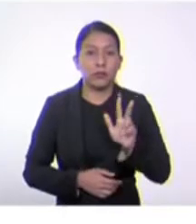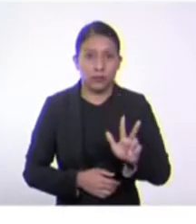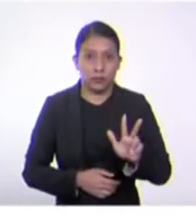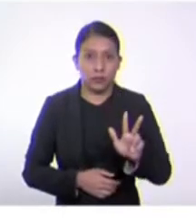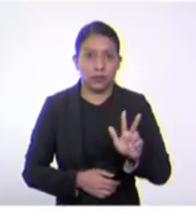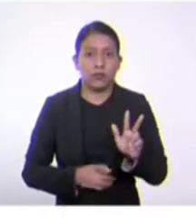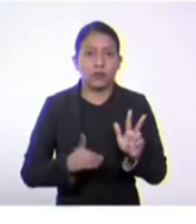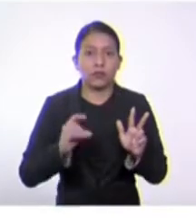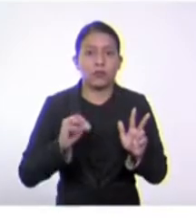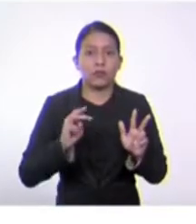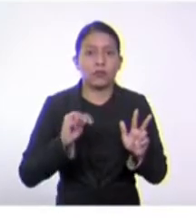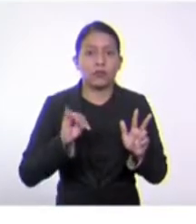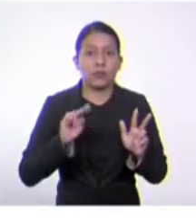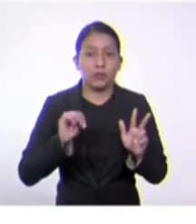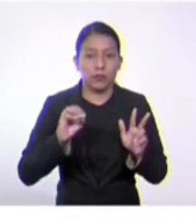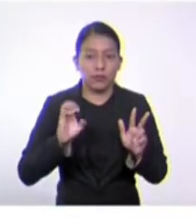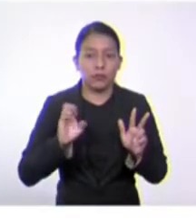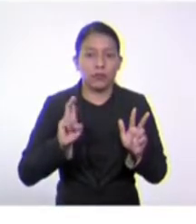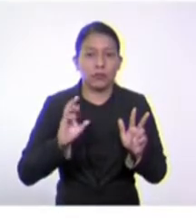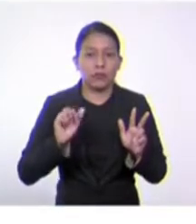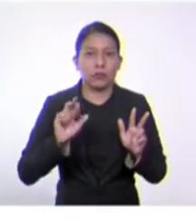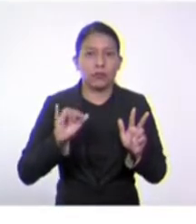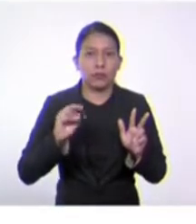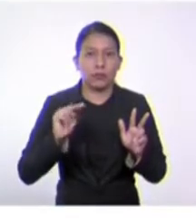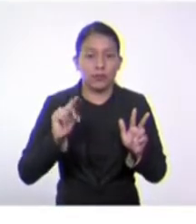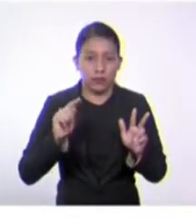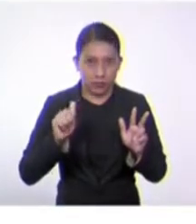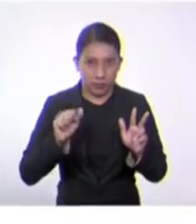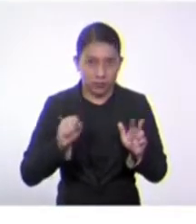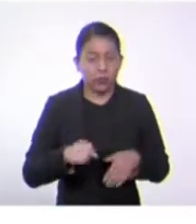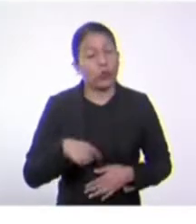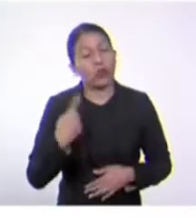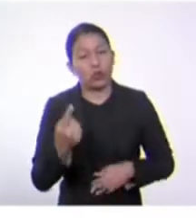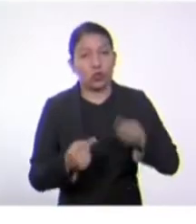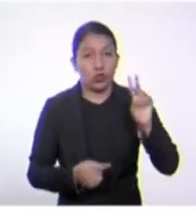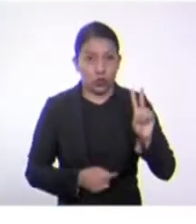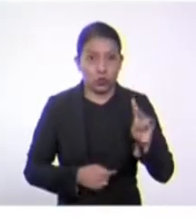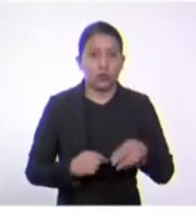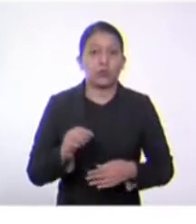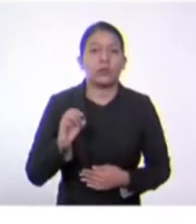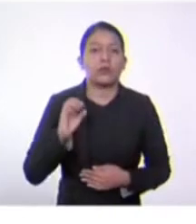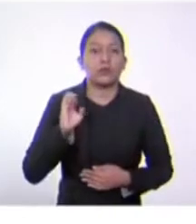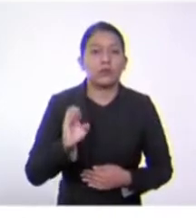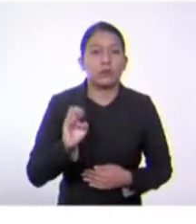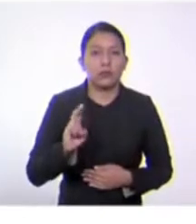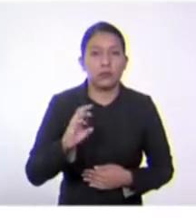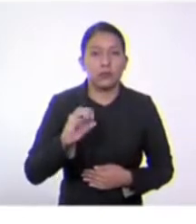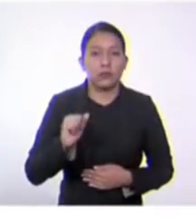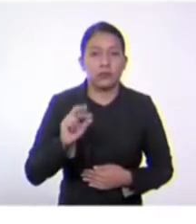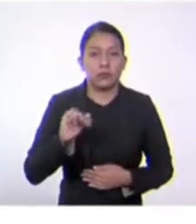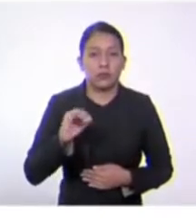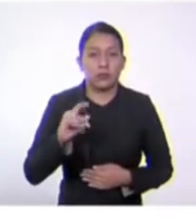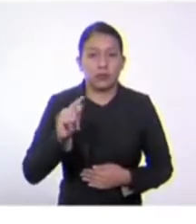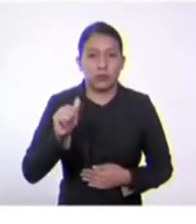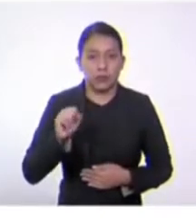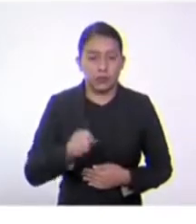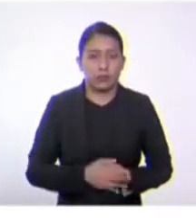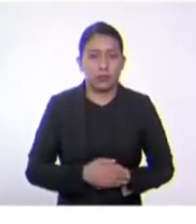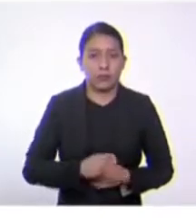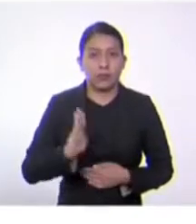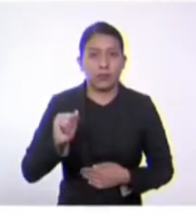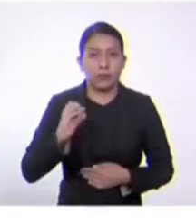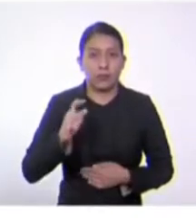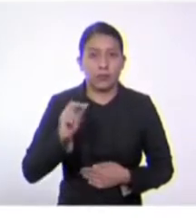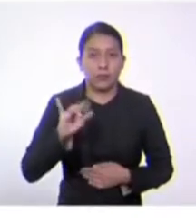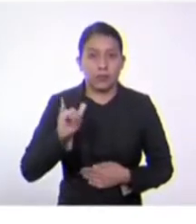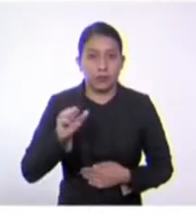dominio para los eucariotas y dos para los procariotas, bacterias y arqueas. Este es el sistema